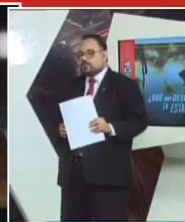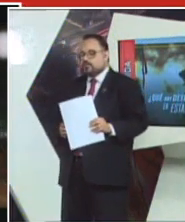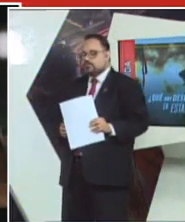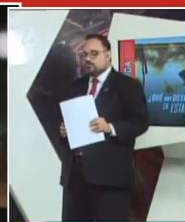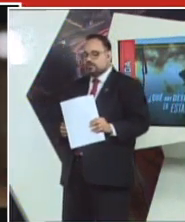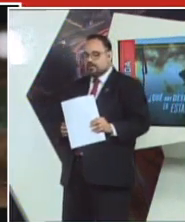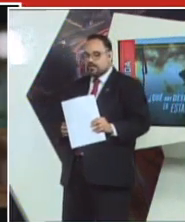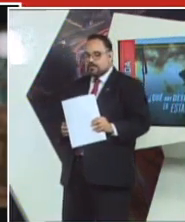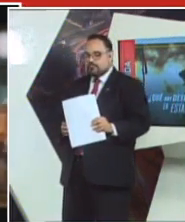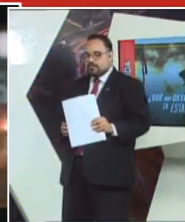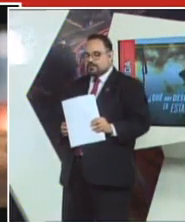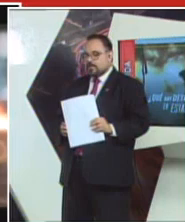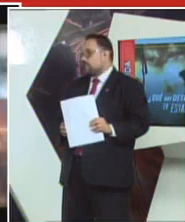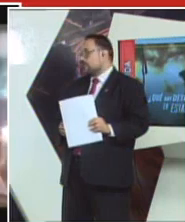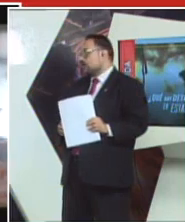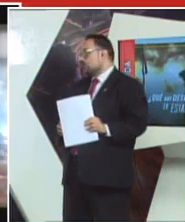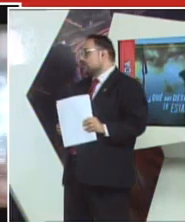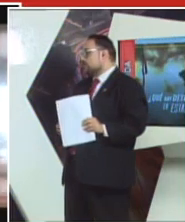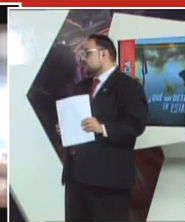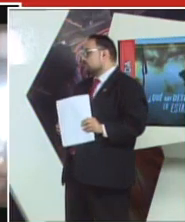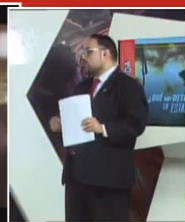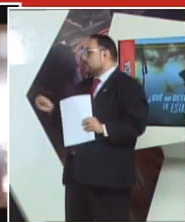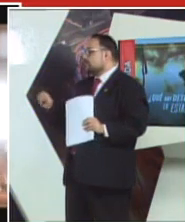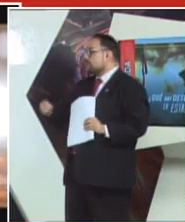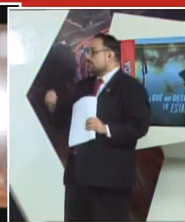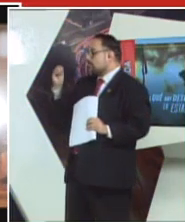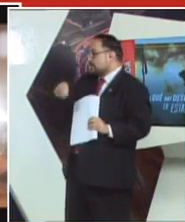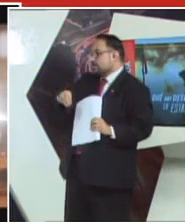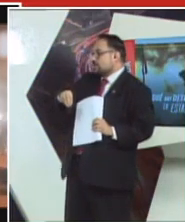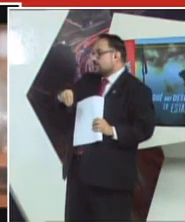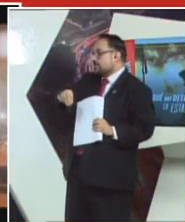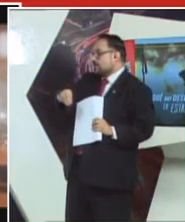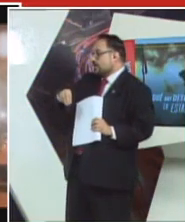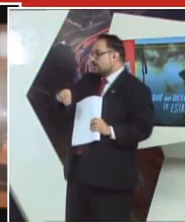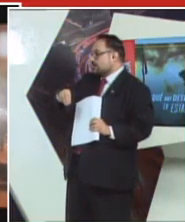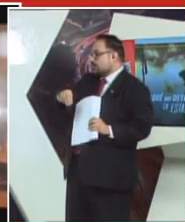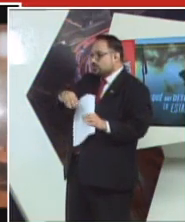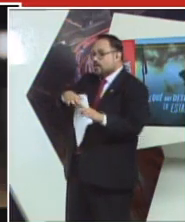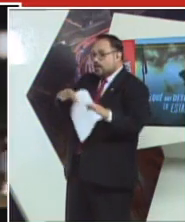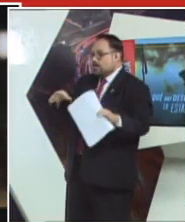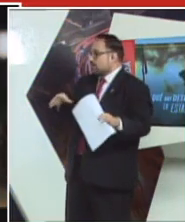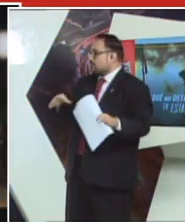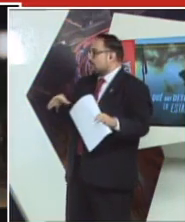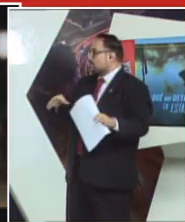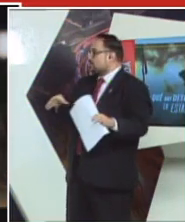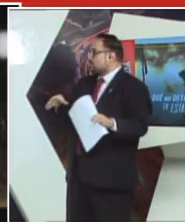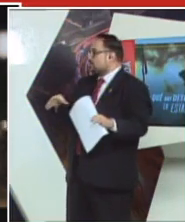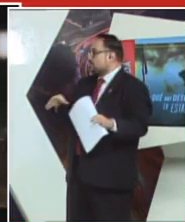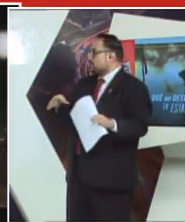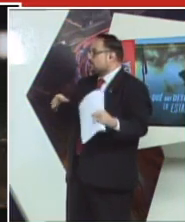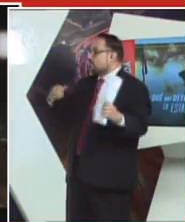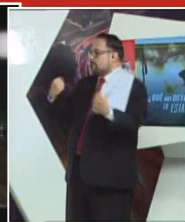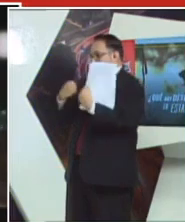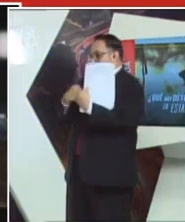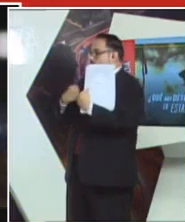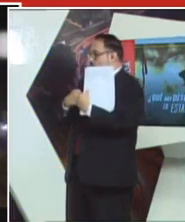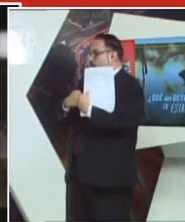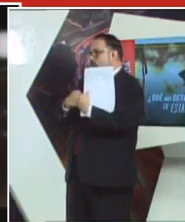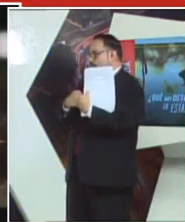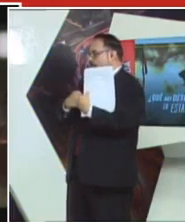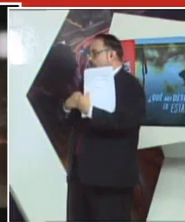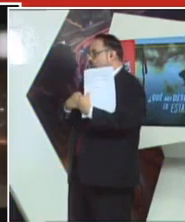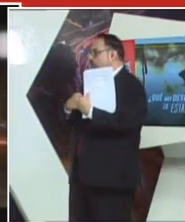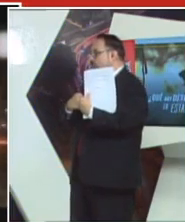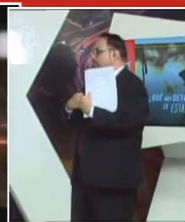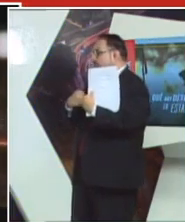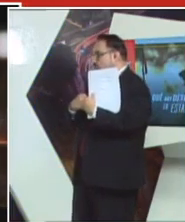escenario el hecho de que pues al final de cuentas pueda servir la presencia del ejército en las calles estadounidenses para crear una